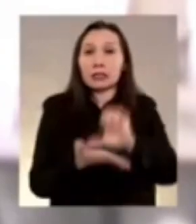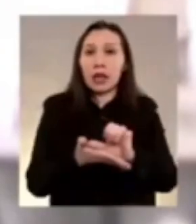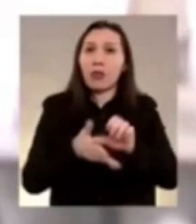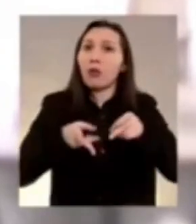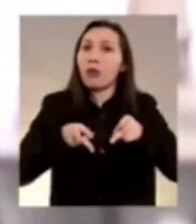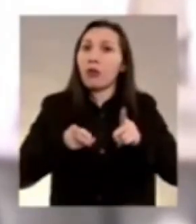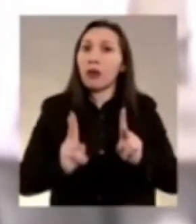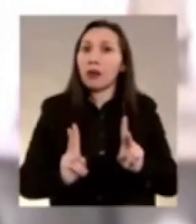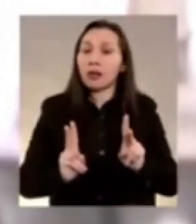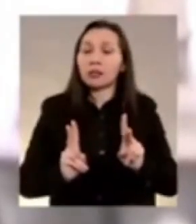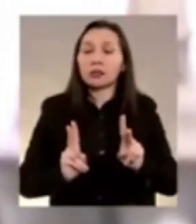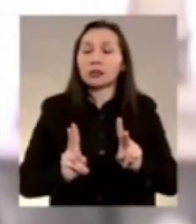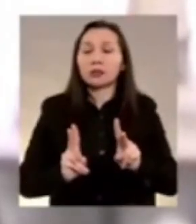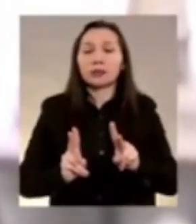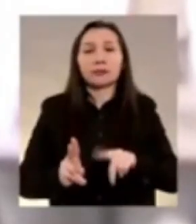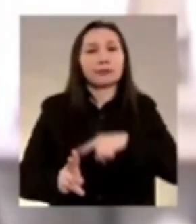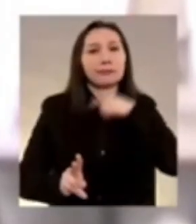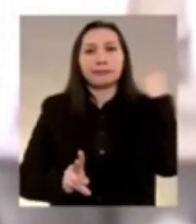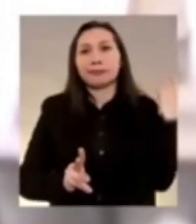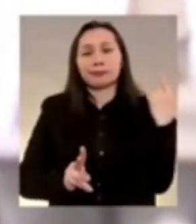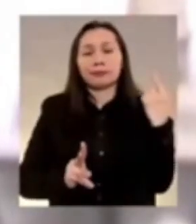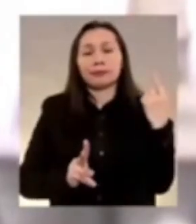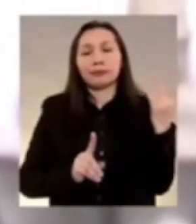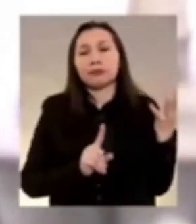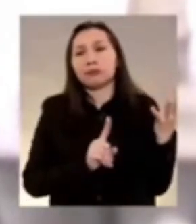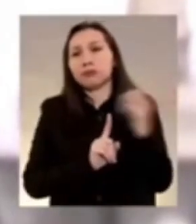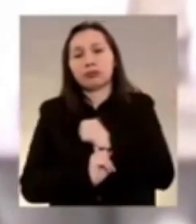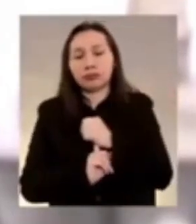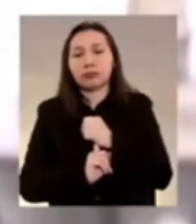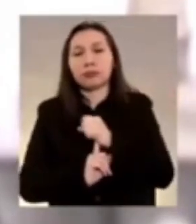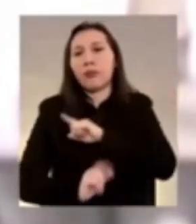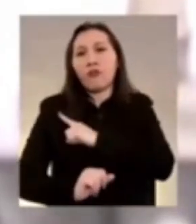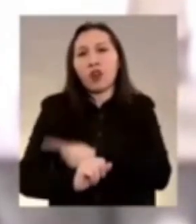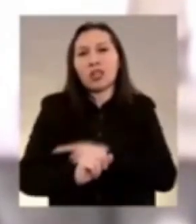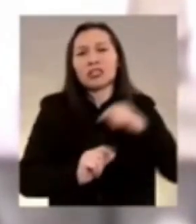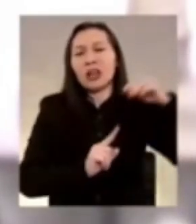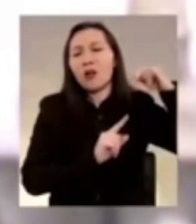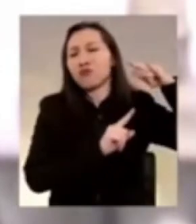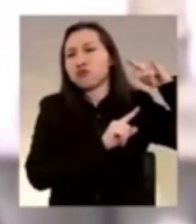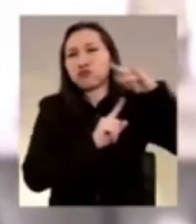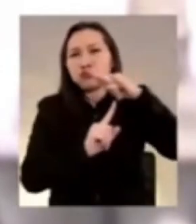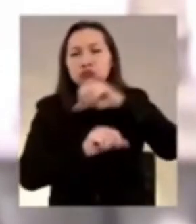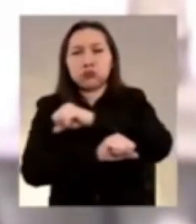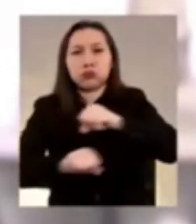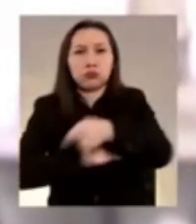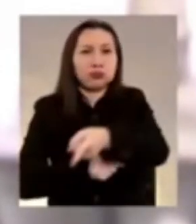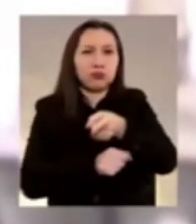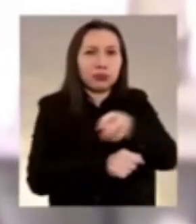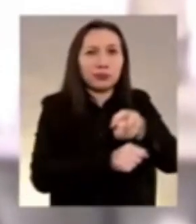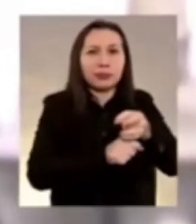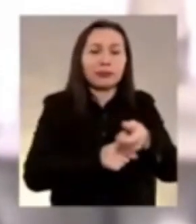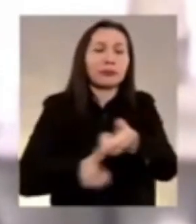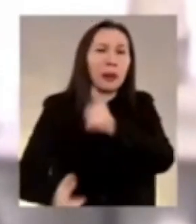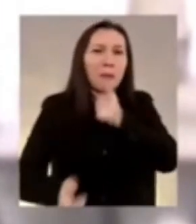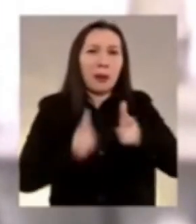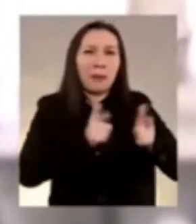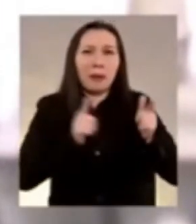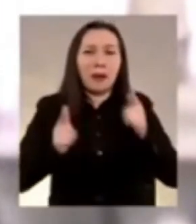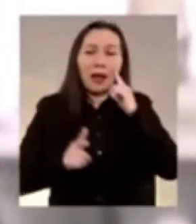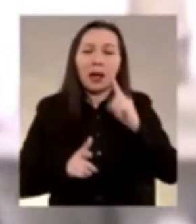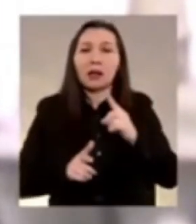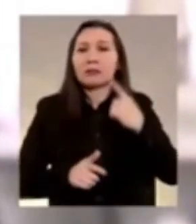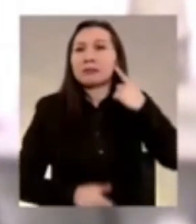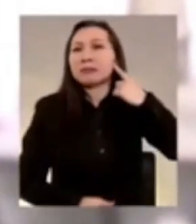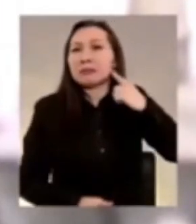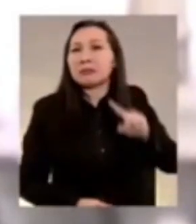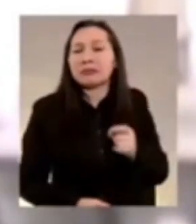Derecho caía avasallado detrás nuestro por la fuerza de aviones, tanques y armas, y la insolencia de